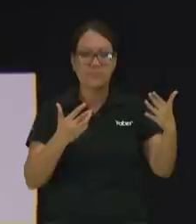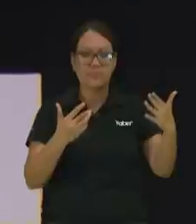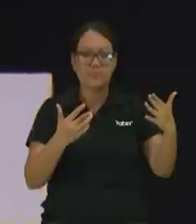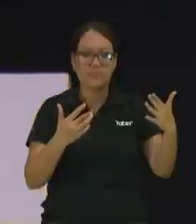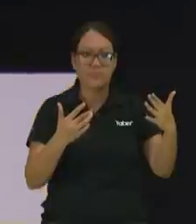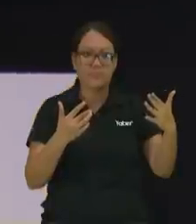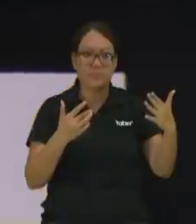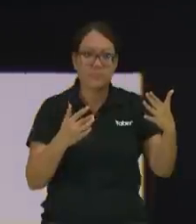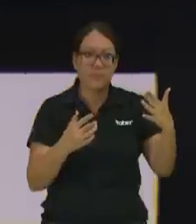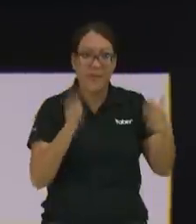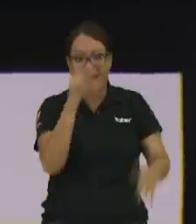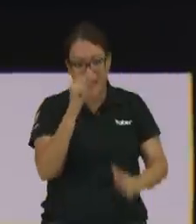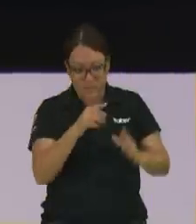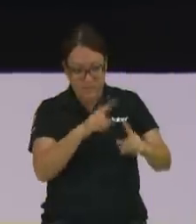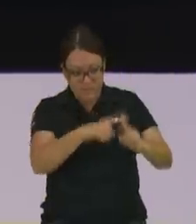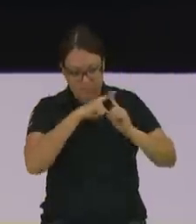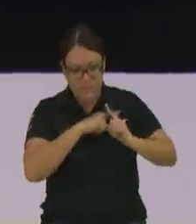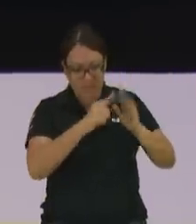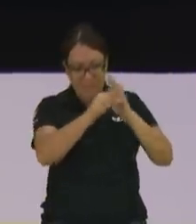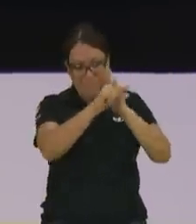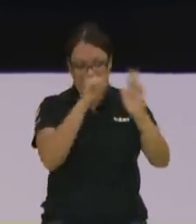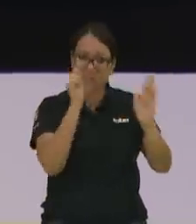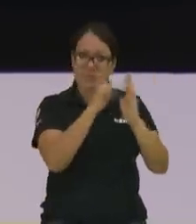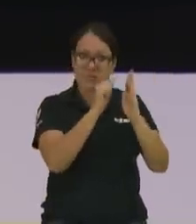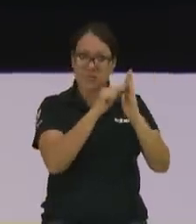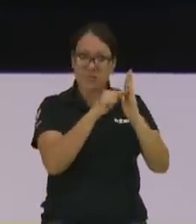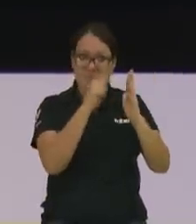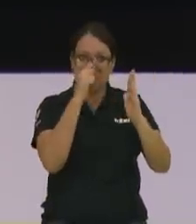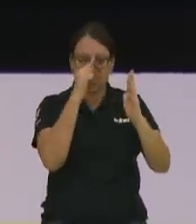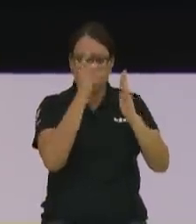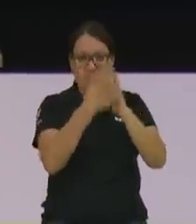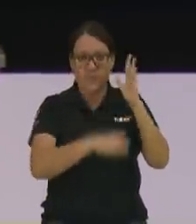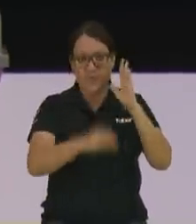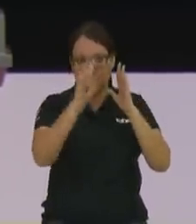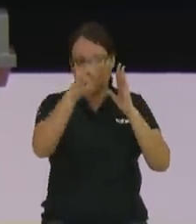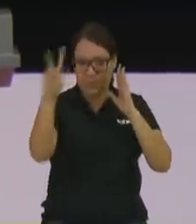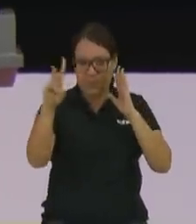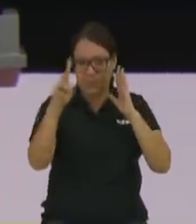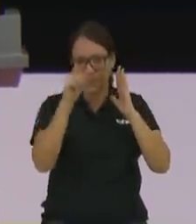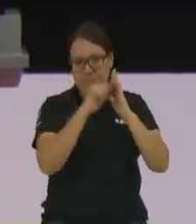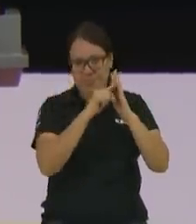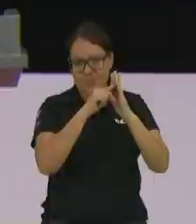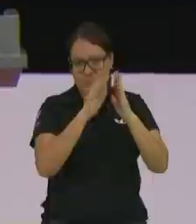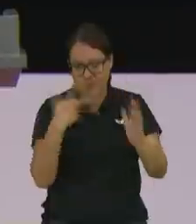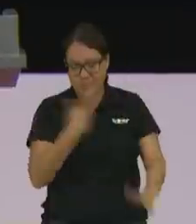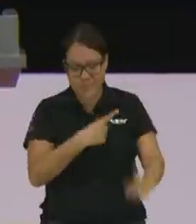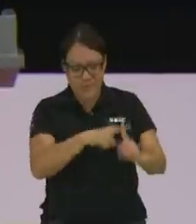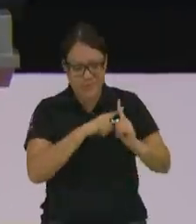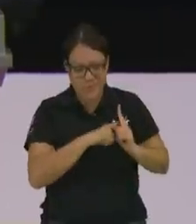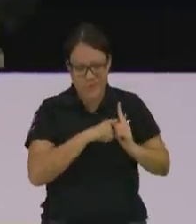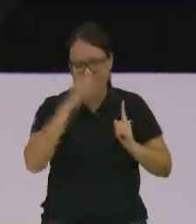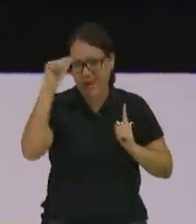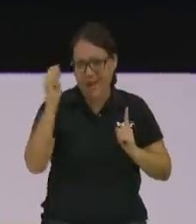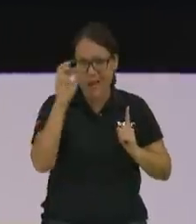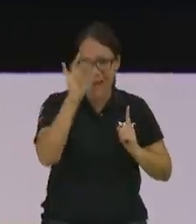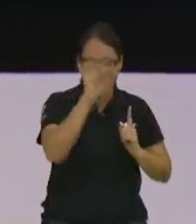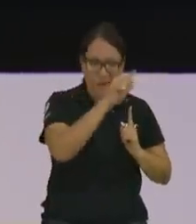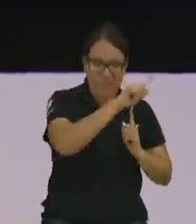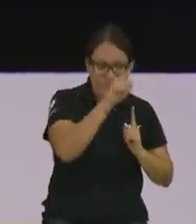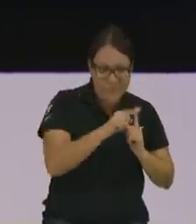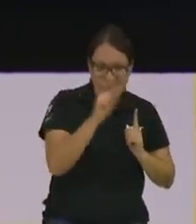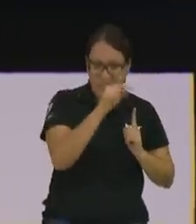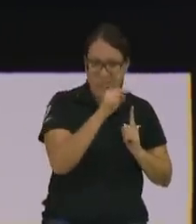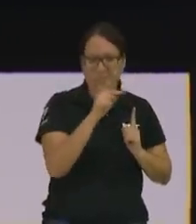el abecedario del creyente nunca subrayelo nombrelo capítulo 22 el abecedario del creyente el abecedario del creyente ahí está de la ala z